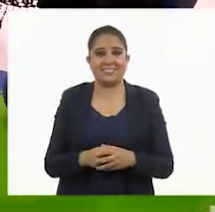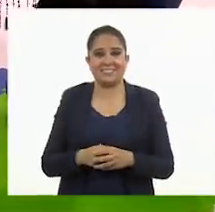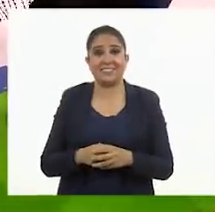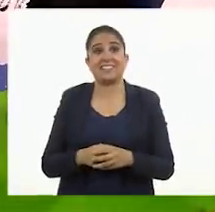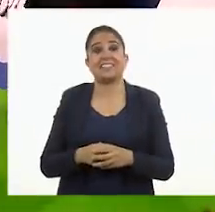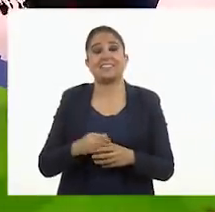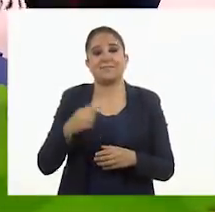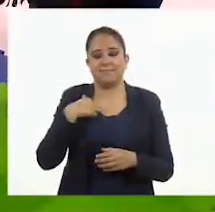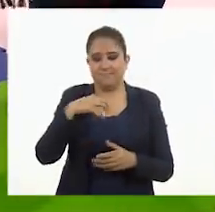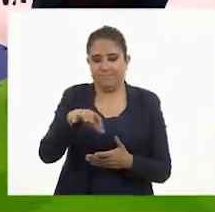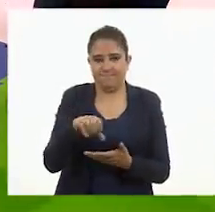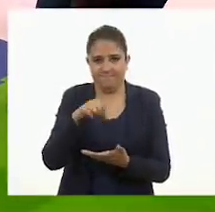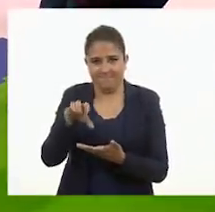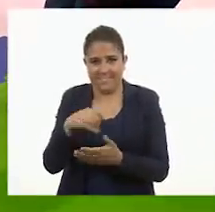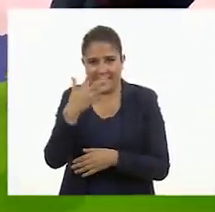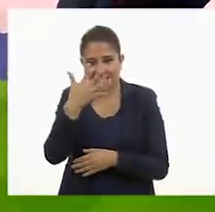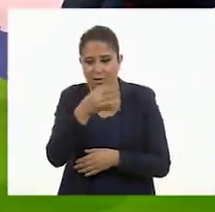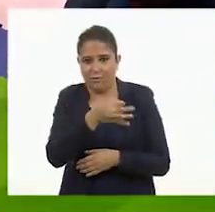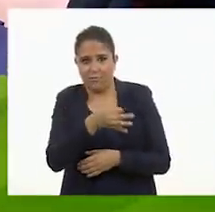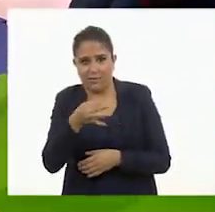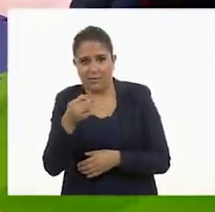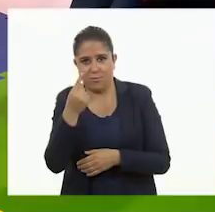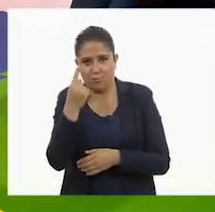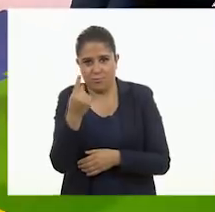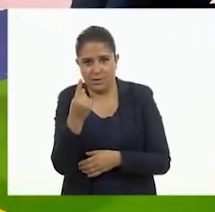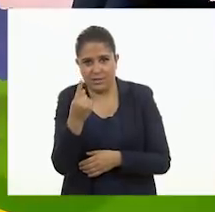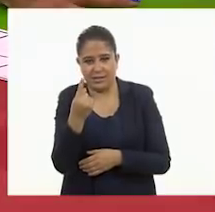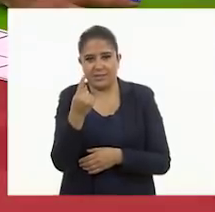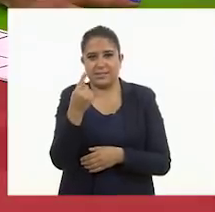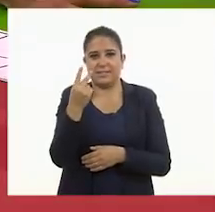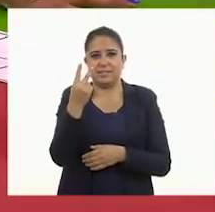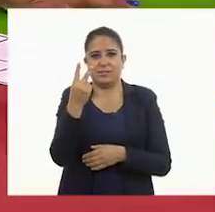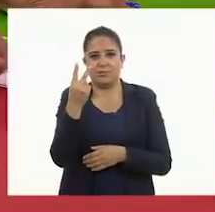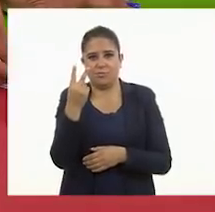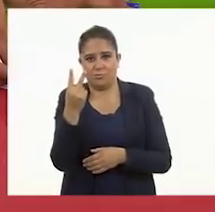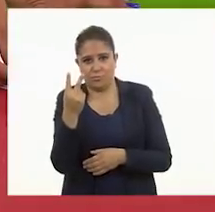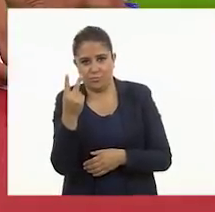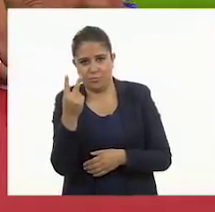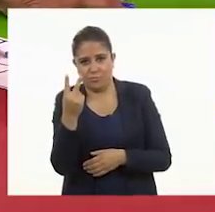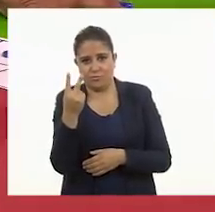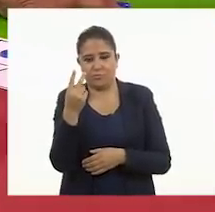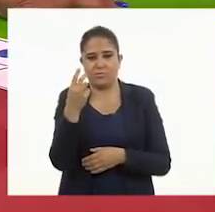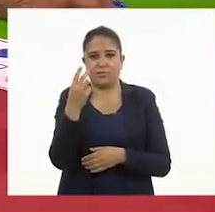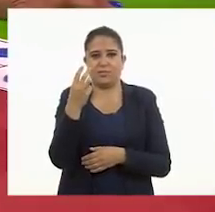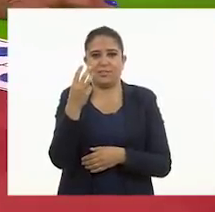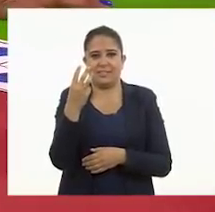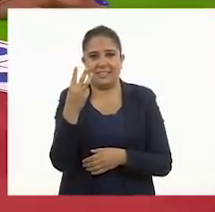entonces agarro cinco fichas y es una, dos,